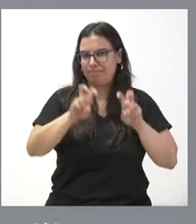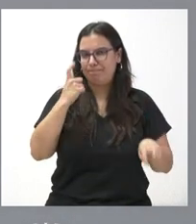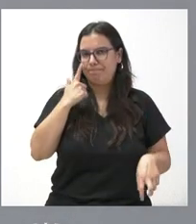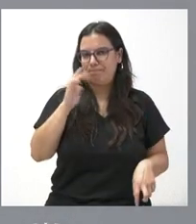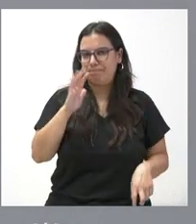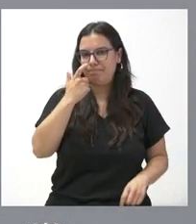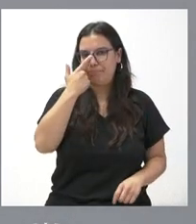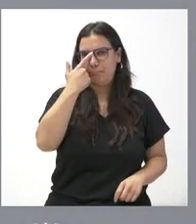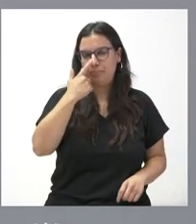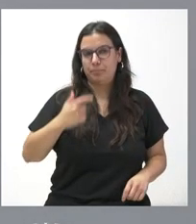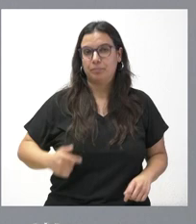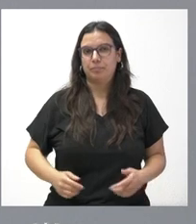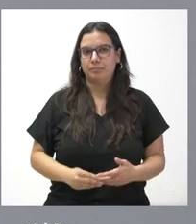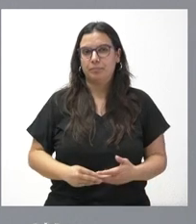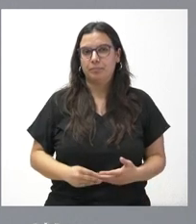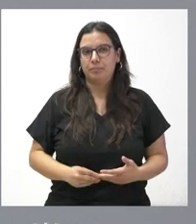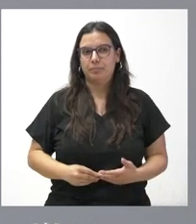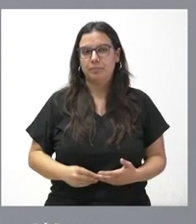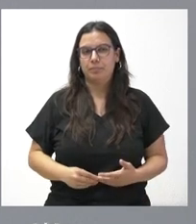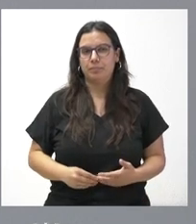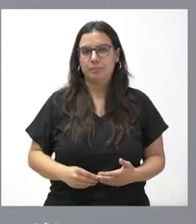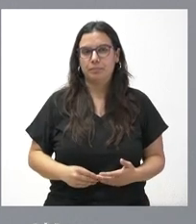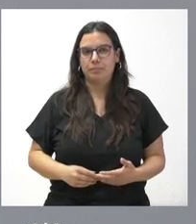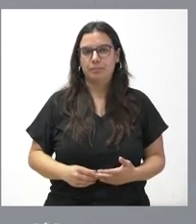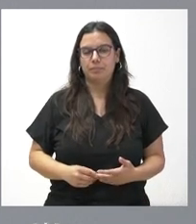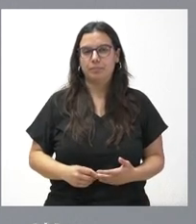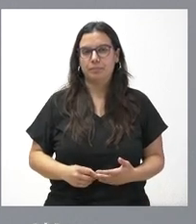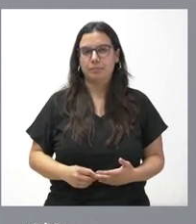Creo que es una nación de cuentas, si no recuerdo mal.